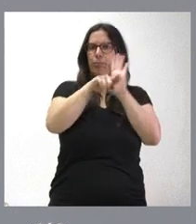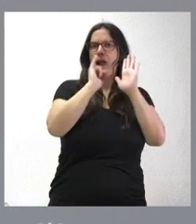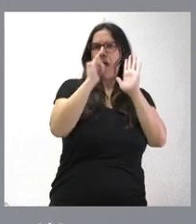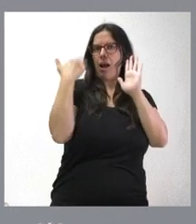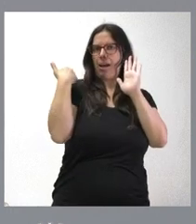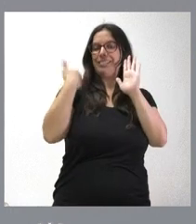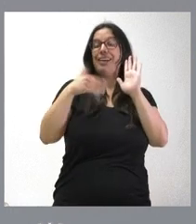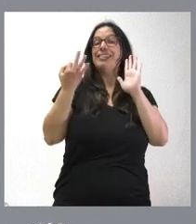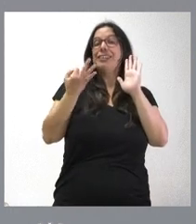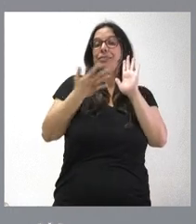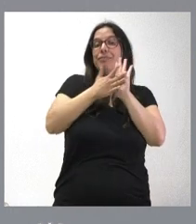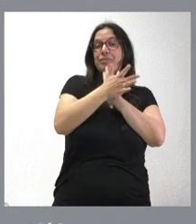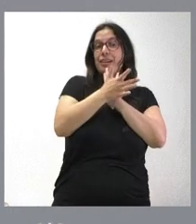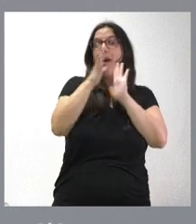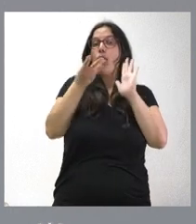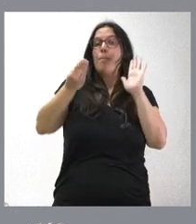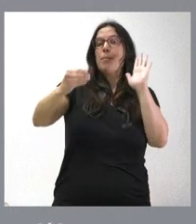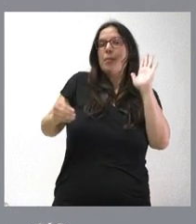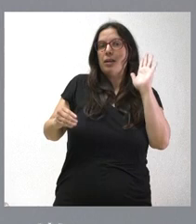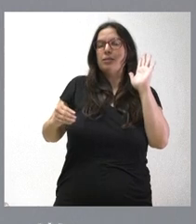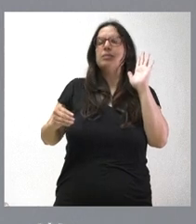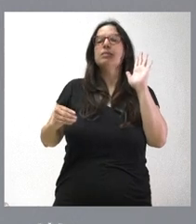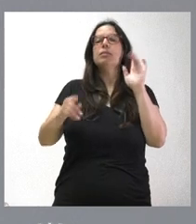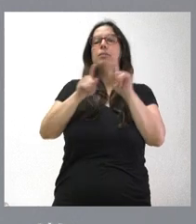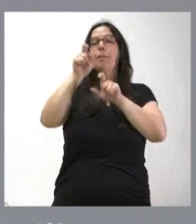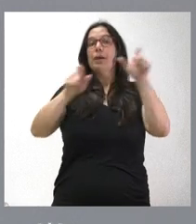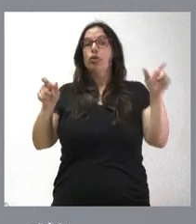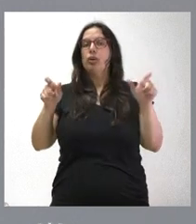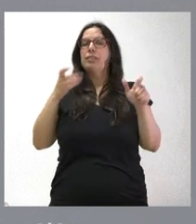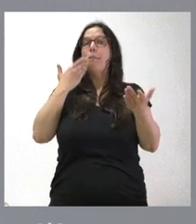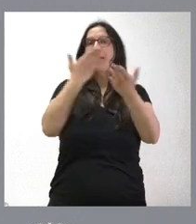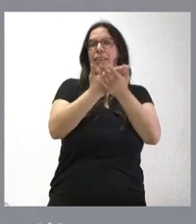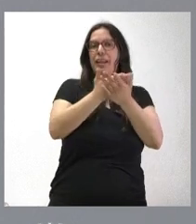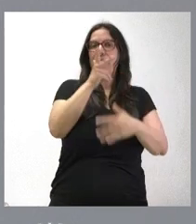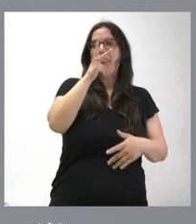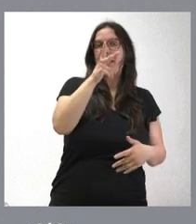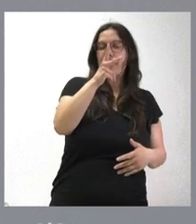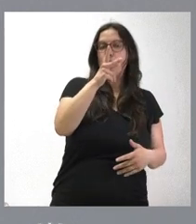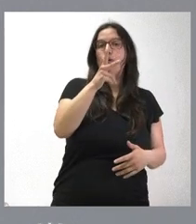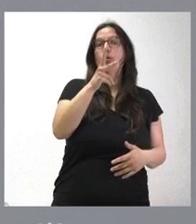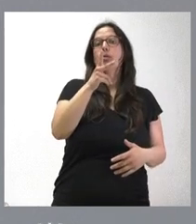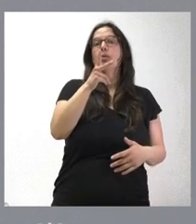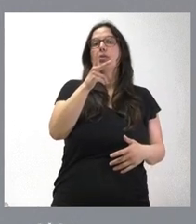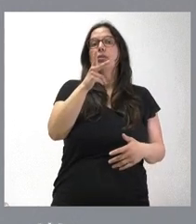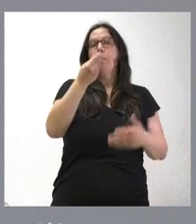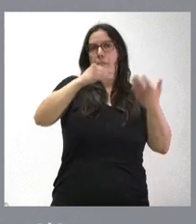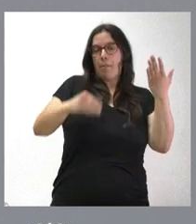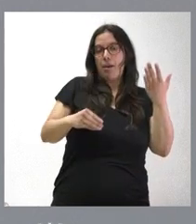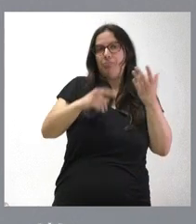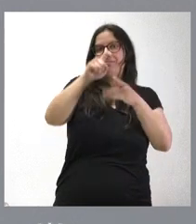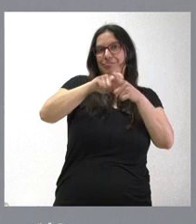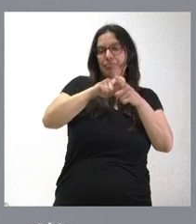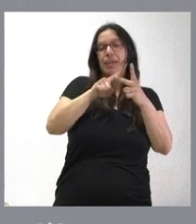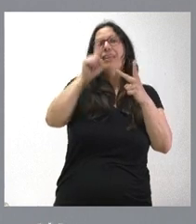ampliar desde el punto de vista de las personas que se pueden acoger a este derecho y desde el punto de vista también de las enfermedades que pueden ser objeto de